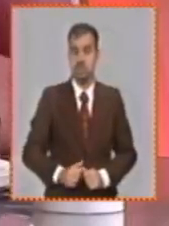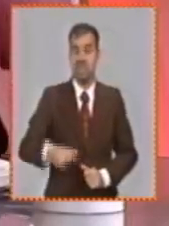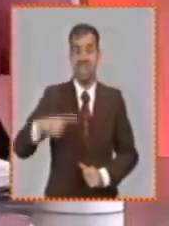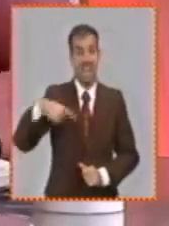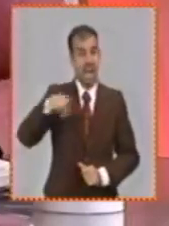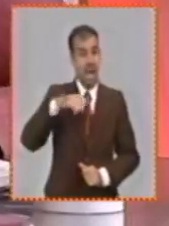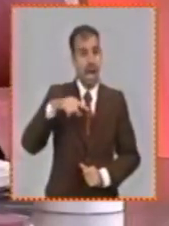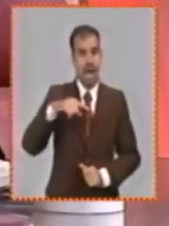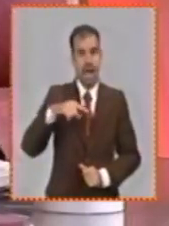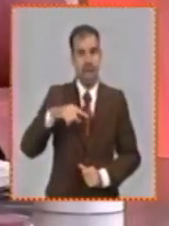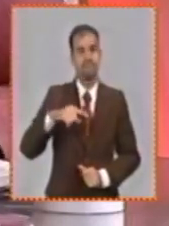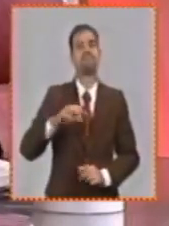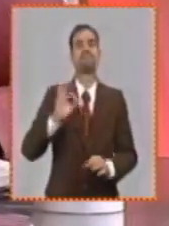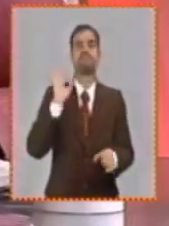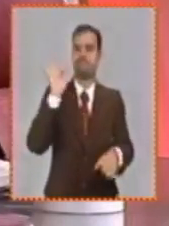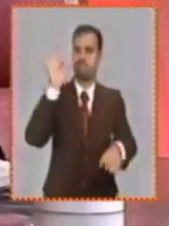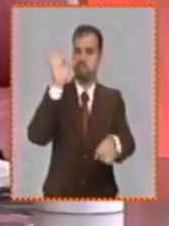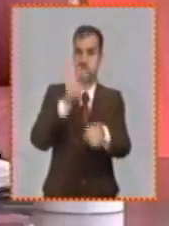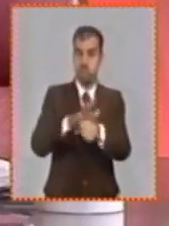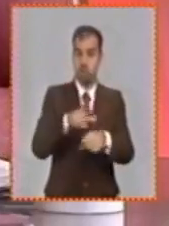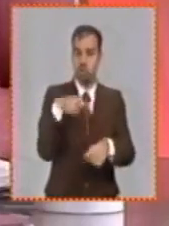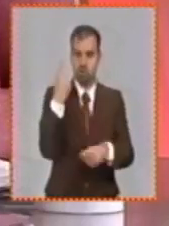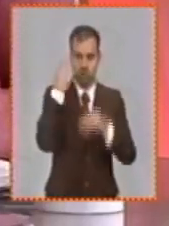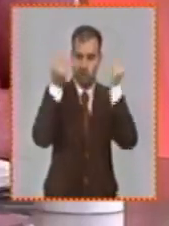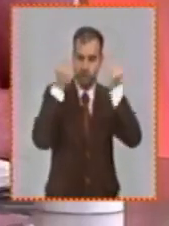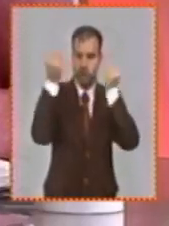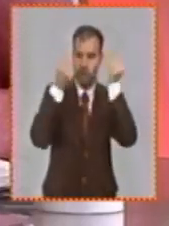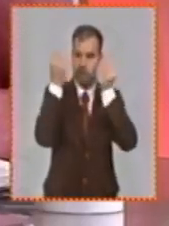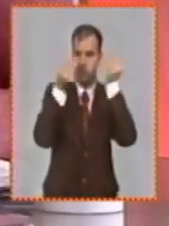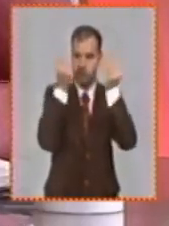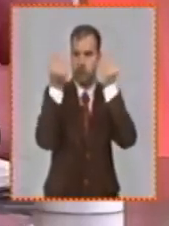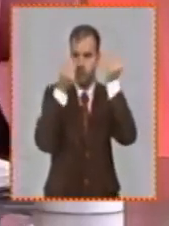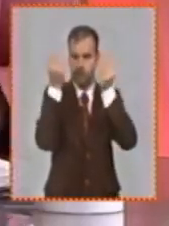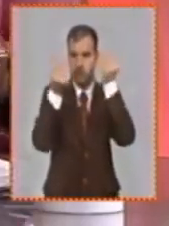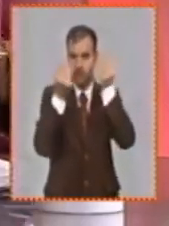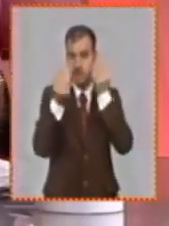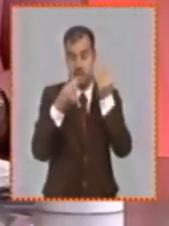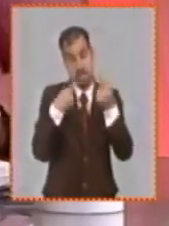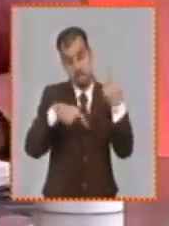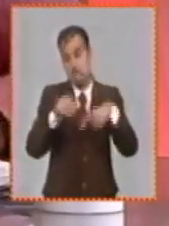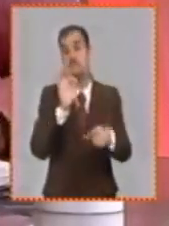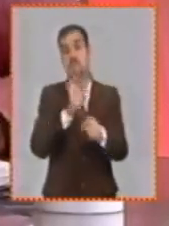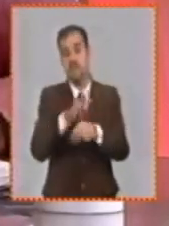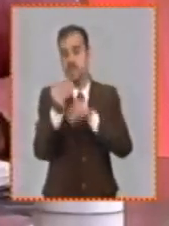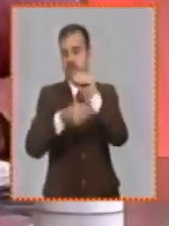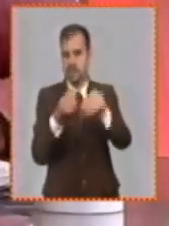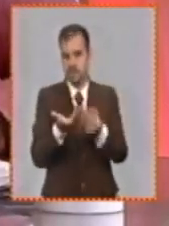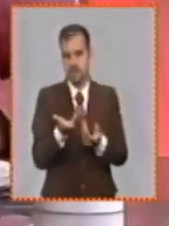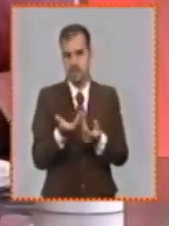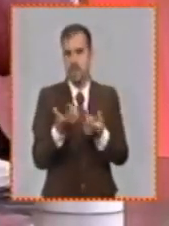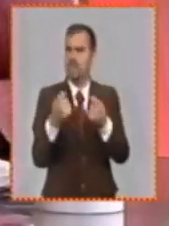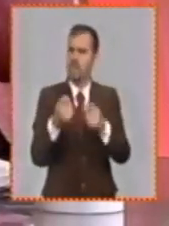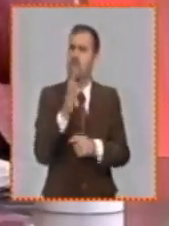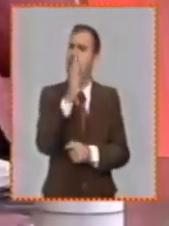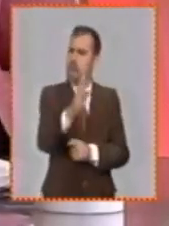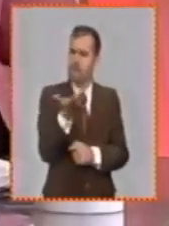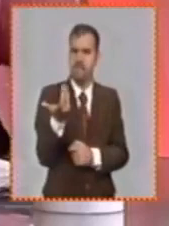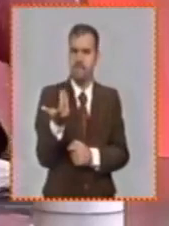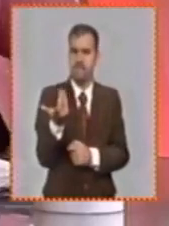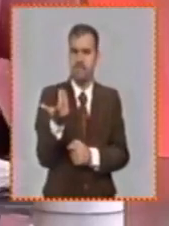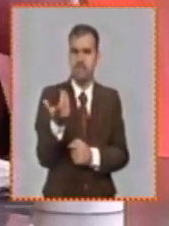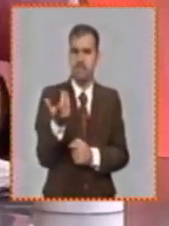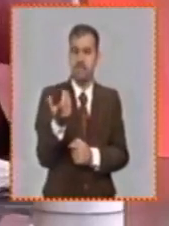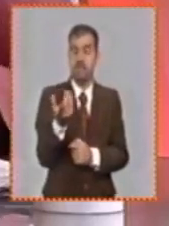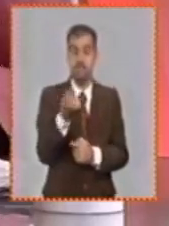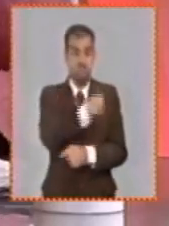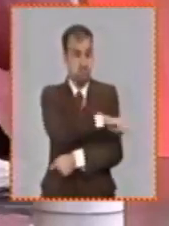fue uno de los temas que enseguida fueron objeto de revaluación y análisis a partir de respetar el principio que se diseñó